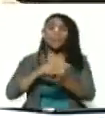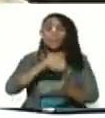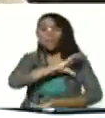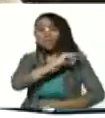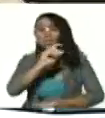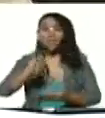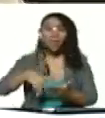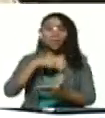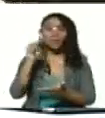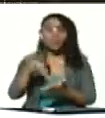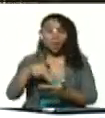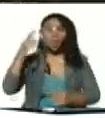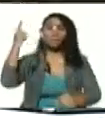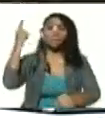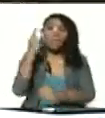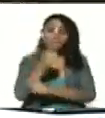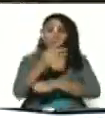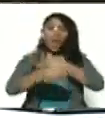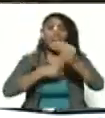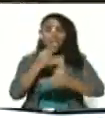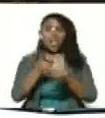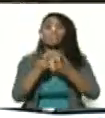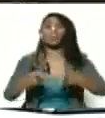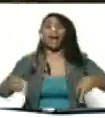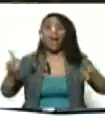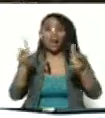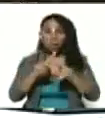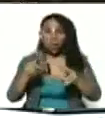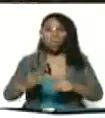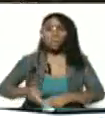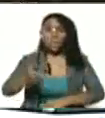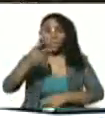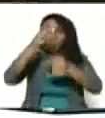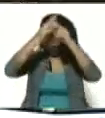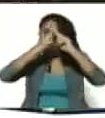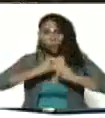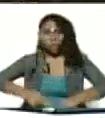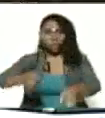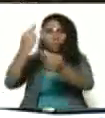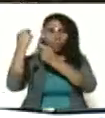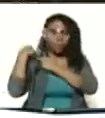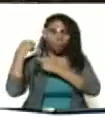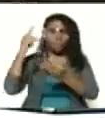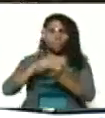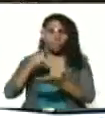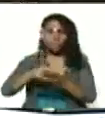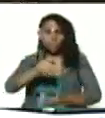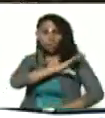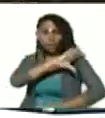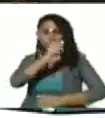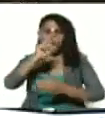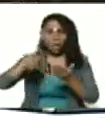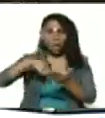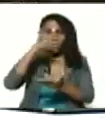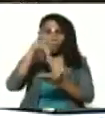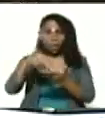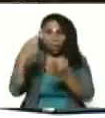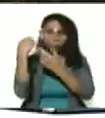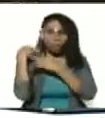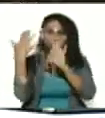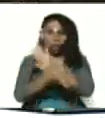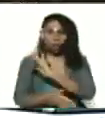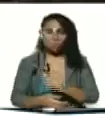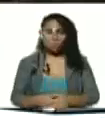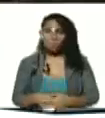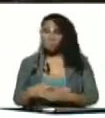nacional y debo hacer valer el honor y la responsabilidad de ser miembro de la dirección nacional a